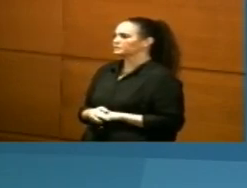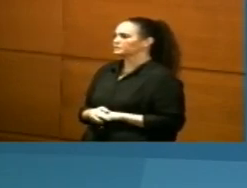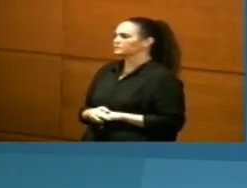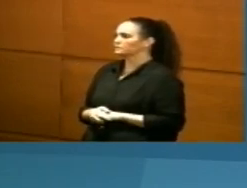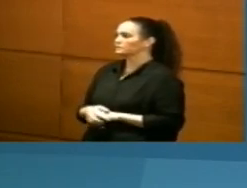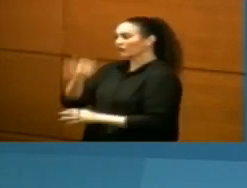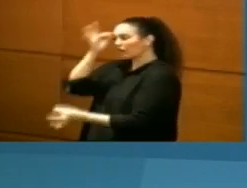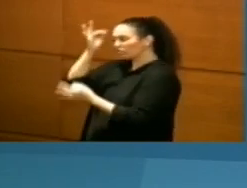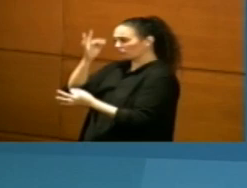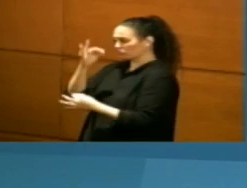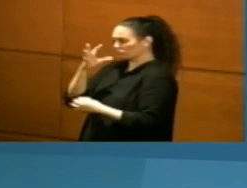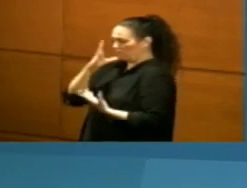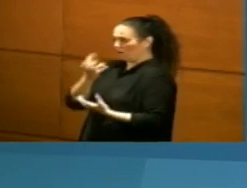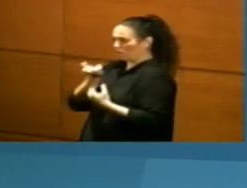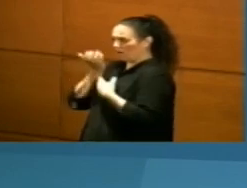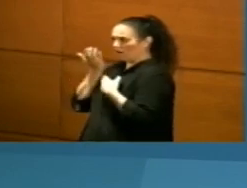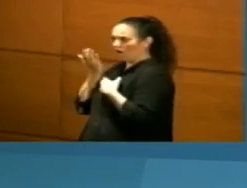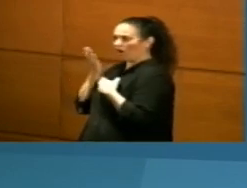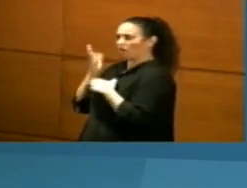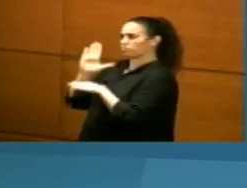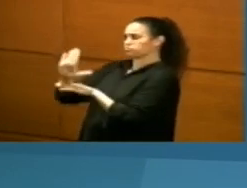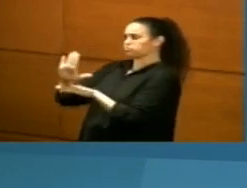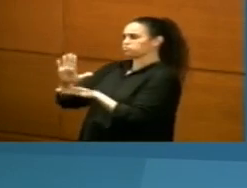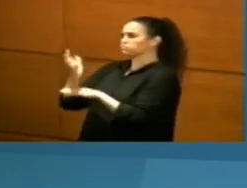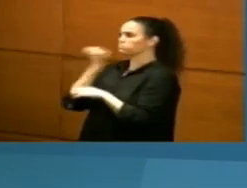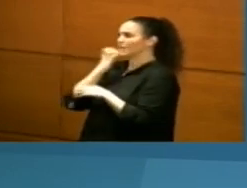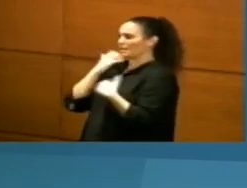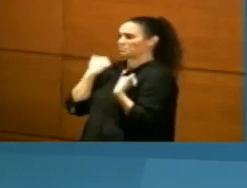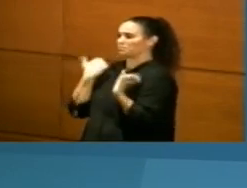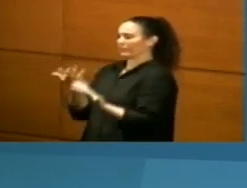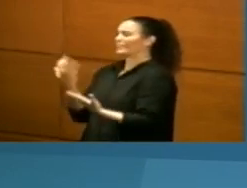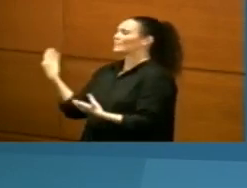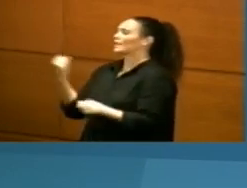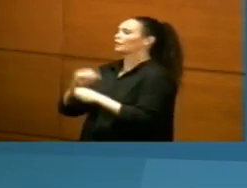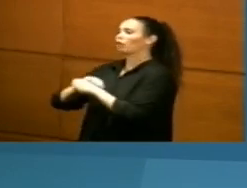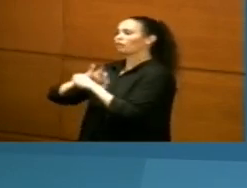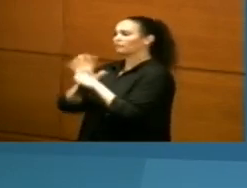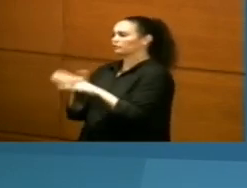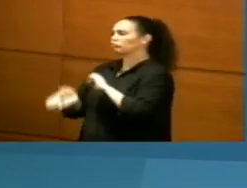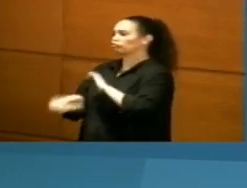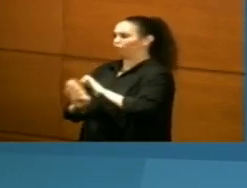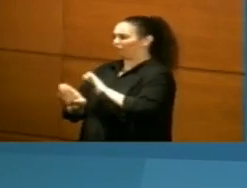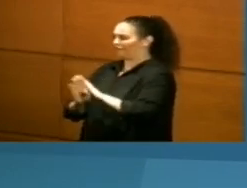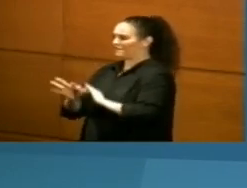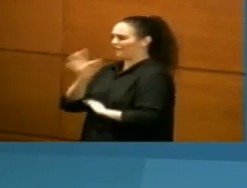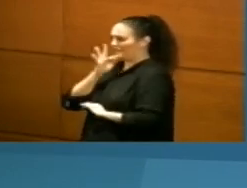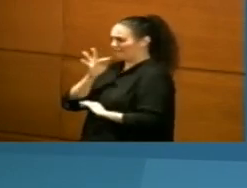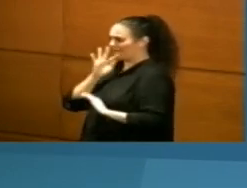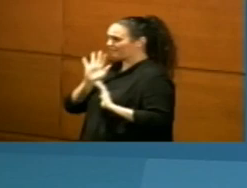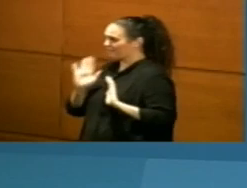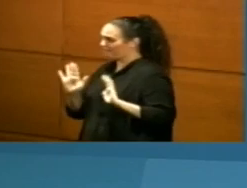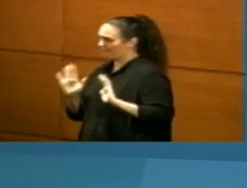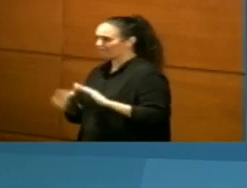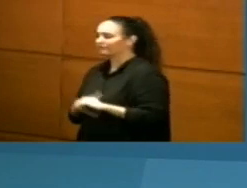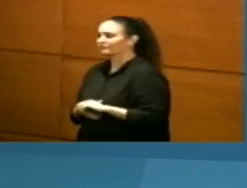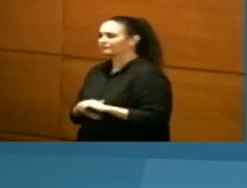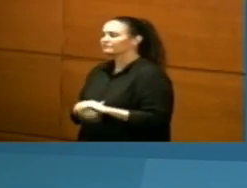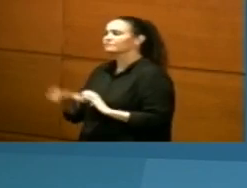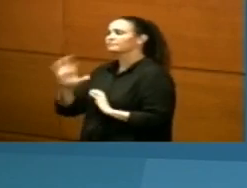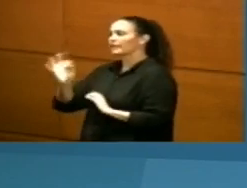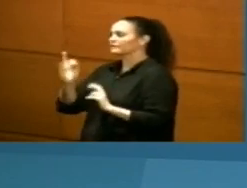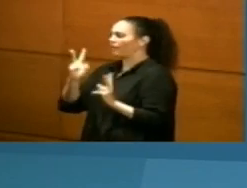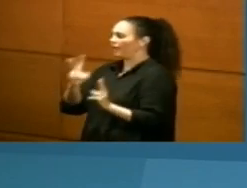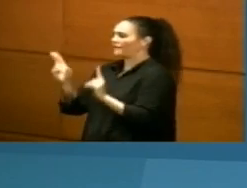trasladado es el ejemplo de que el coronavirus sigue en nuestra sociedad. Estamos, sí, en la fase 3